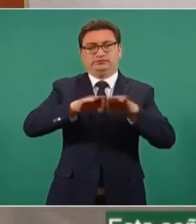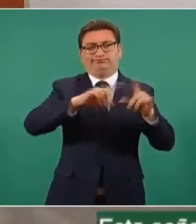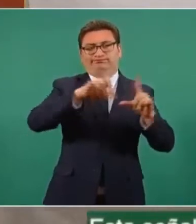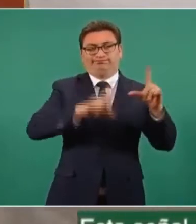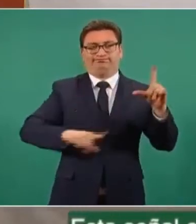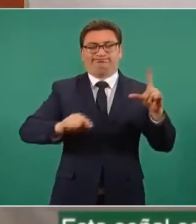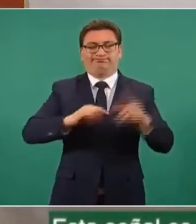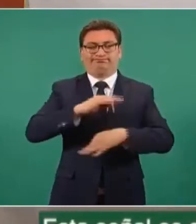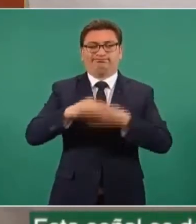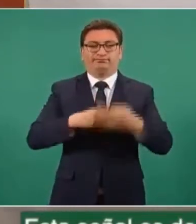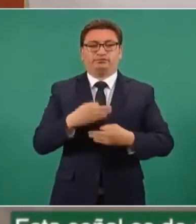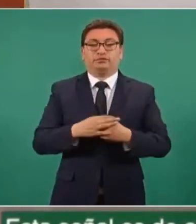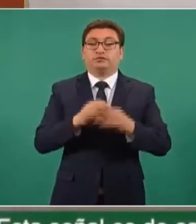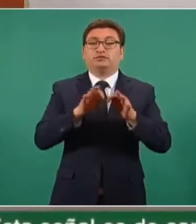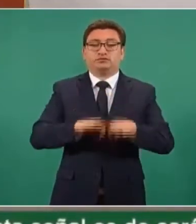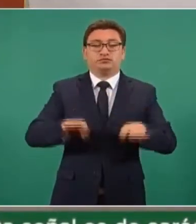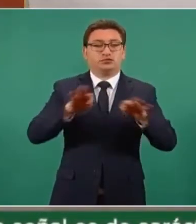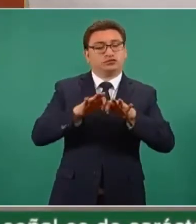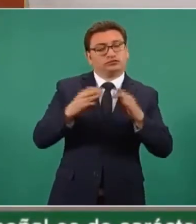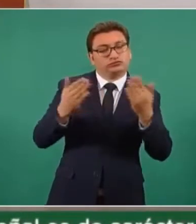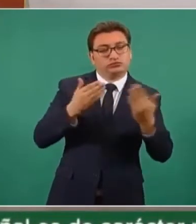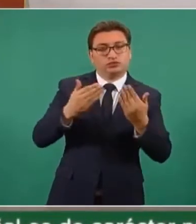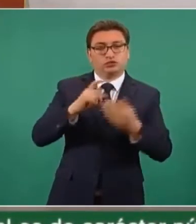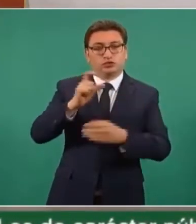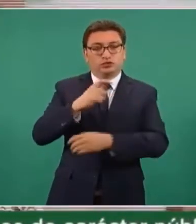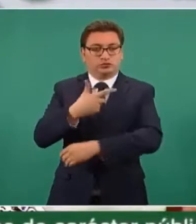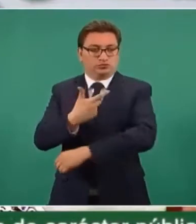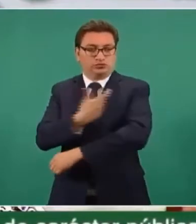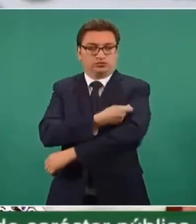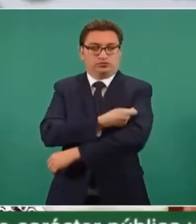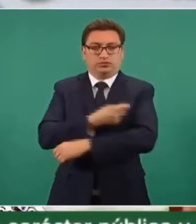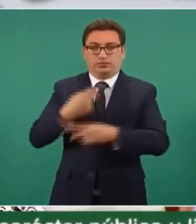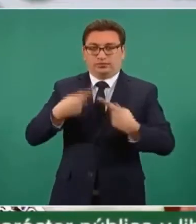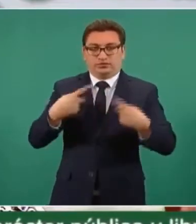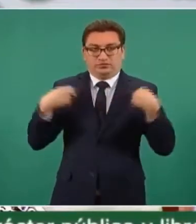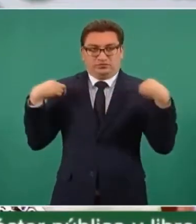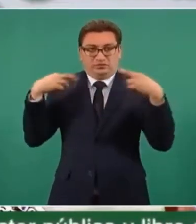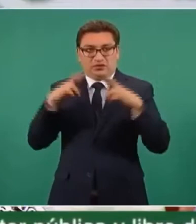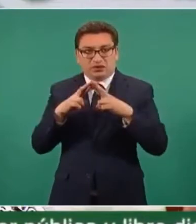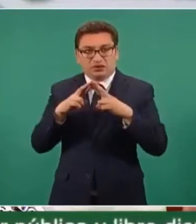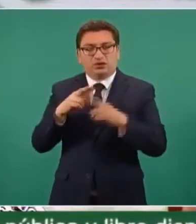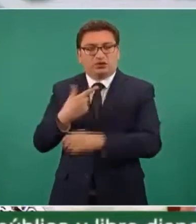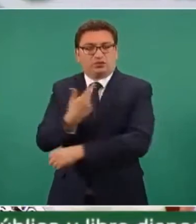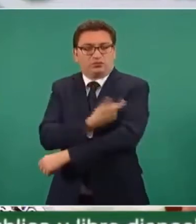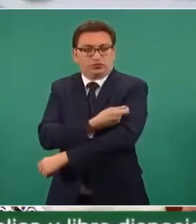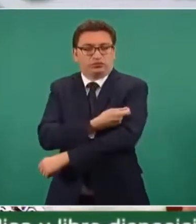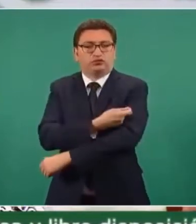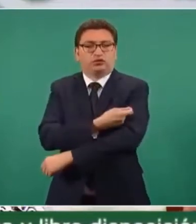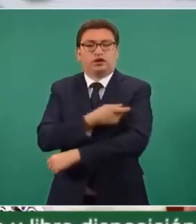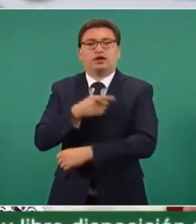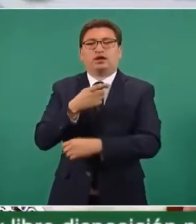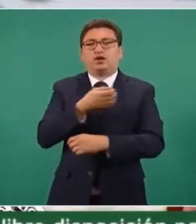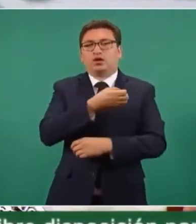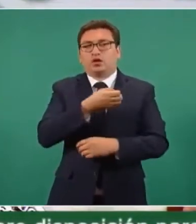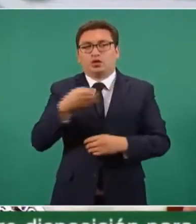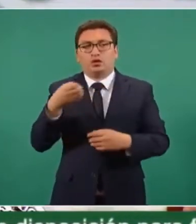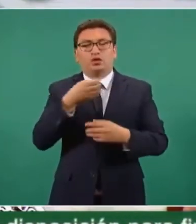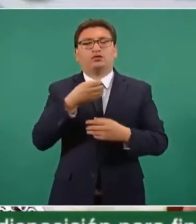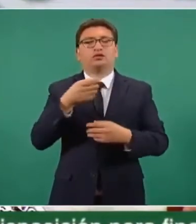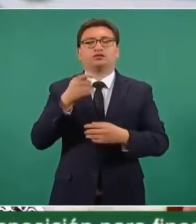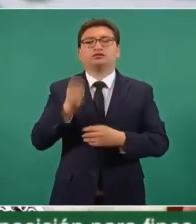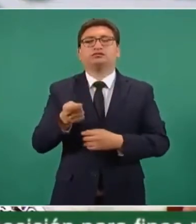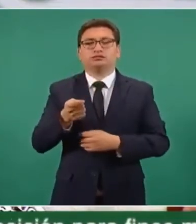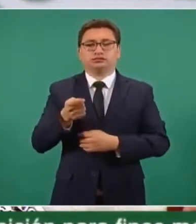Es muy importante distinguir que en el caso de la vacunación para personal educativo, las condiciones de vacunación no